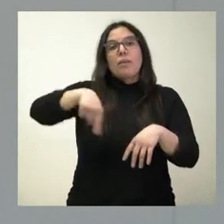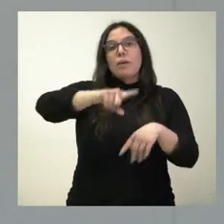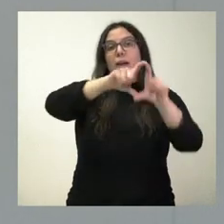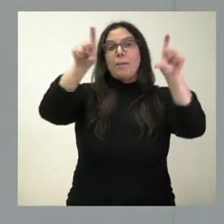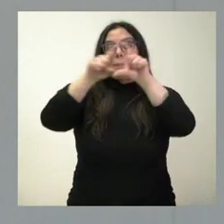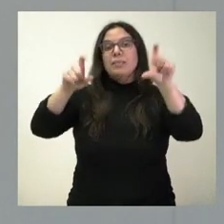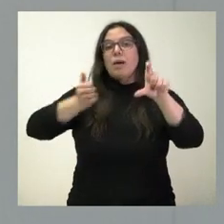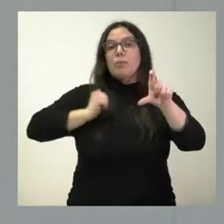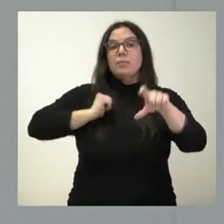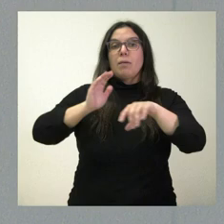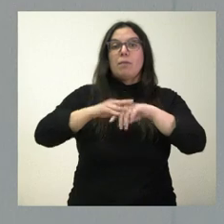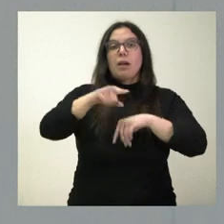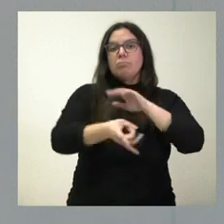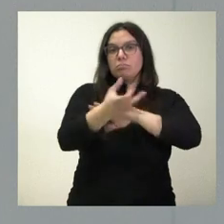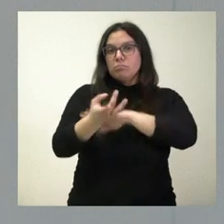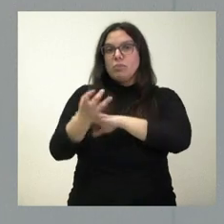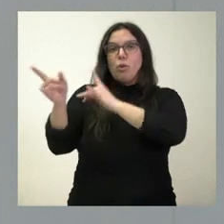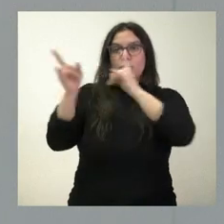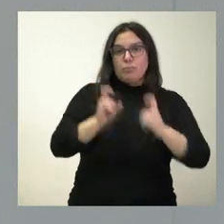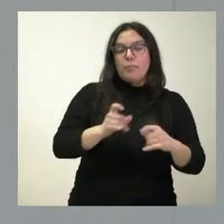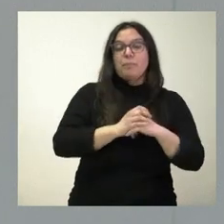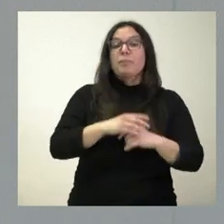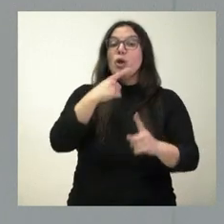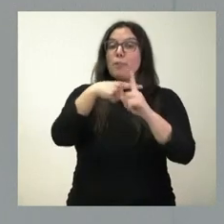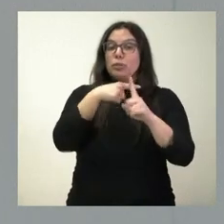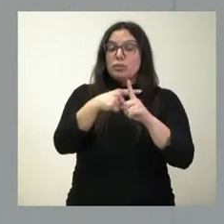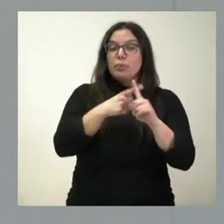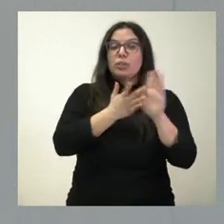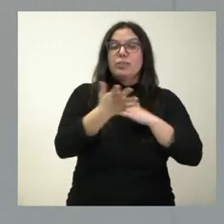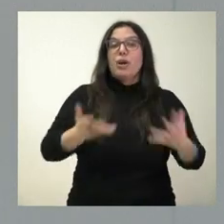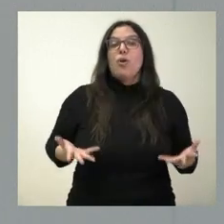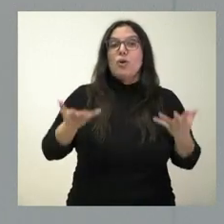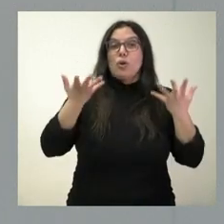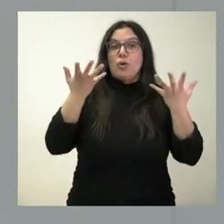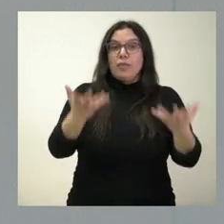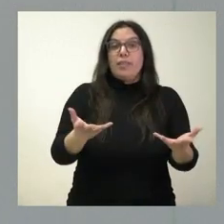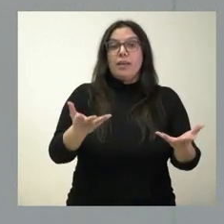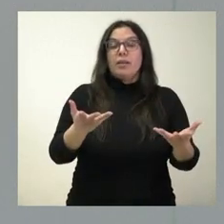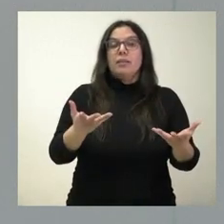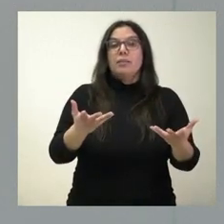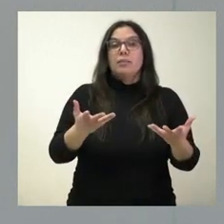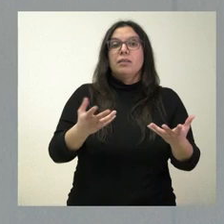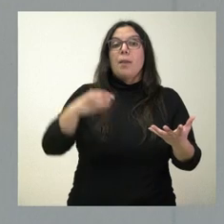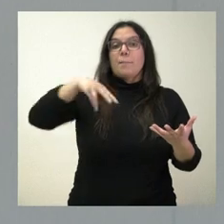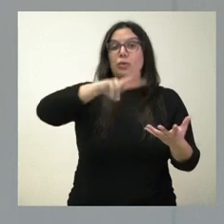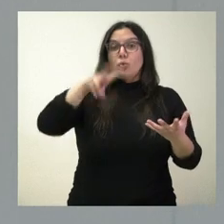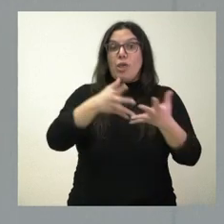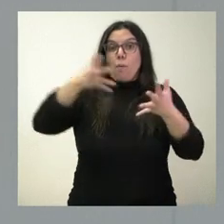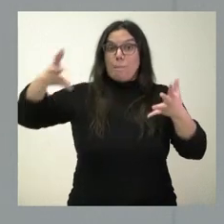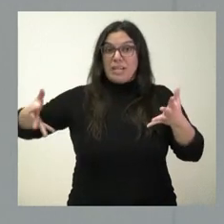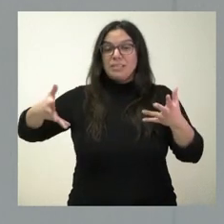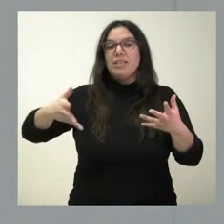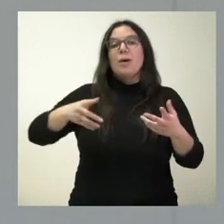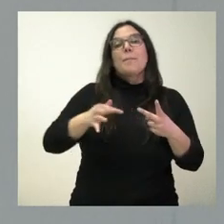para instalación de las mismas. Un elemento muy positivo no solamente es la dotación de esta nueva instalación en términos de metros cuadrados, sino que viene